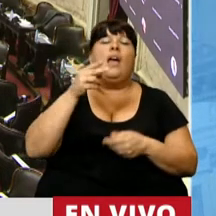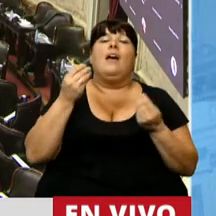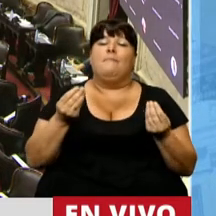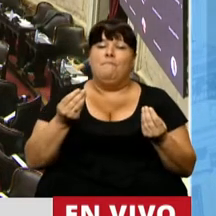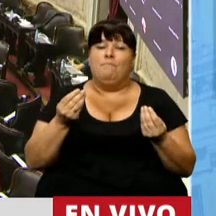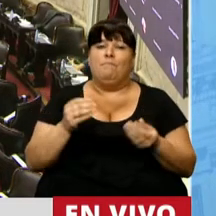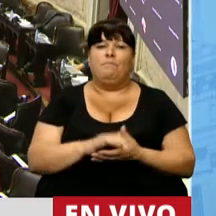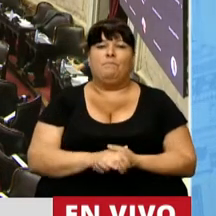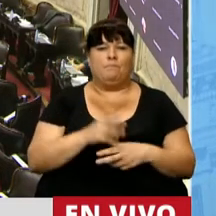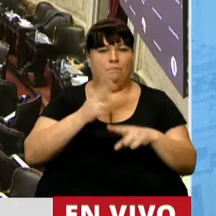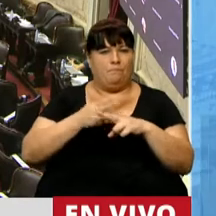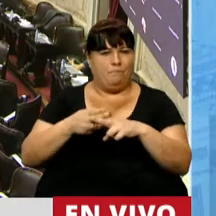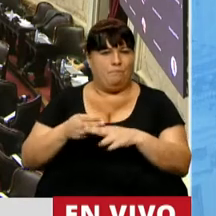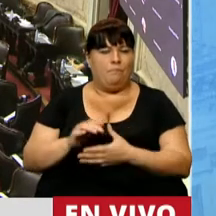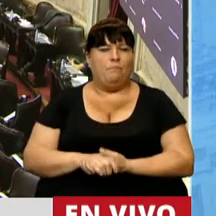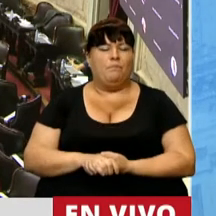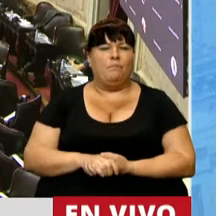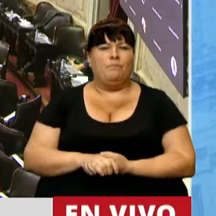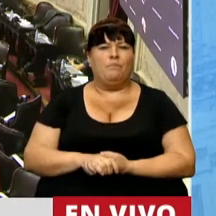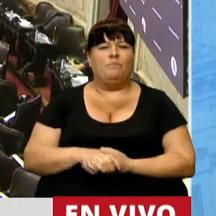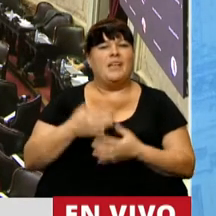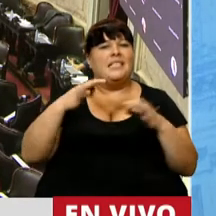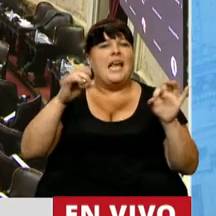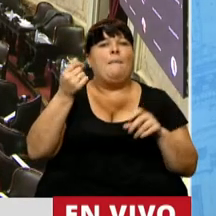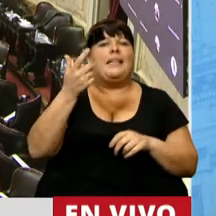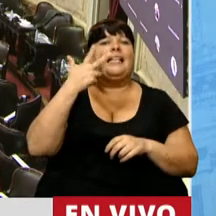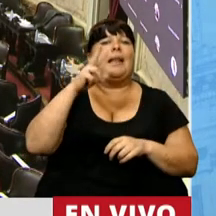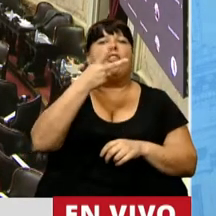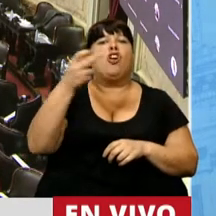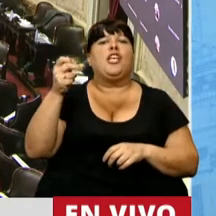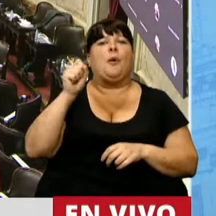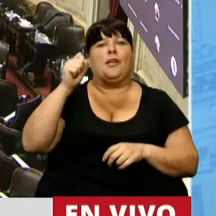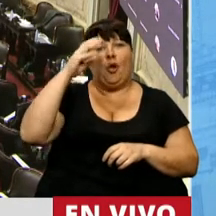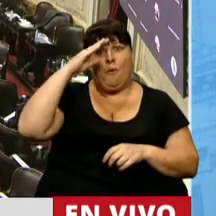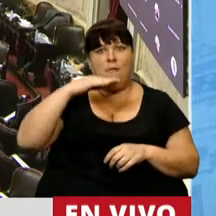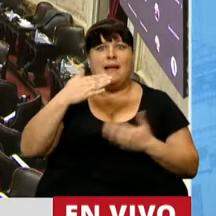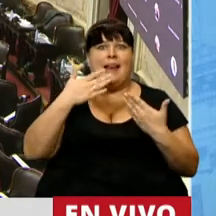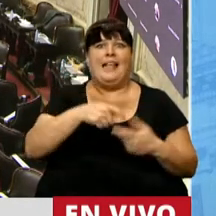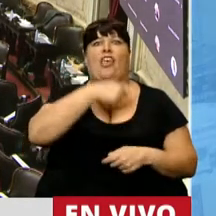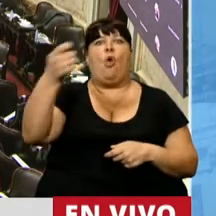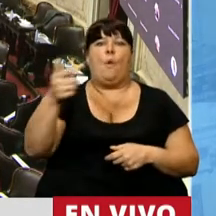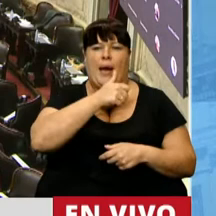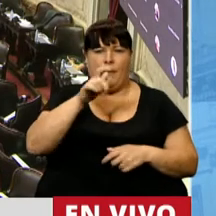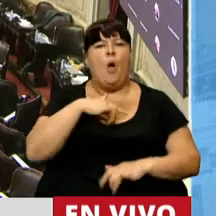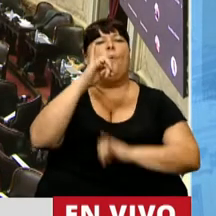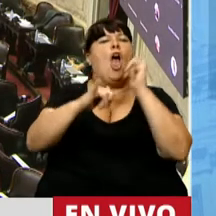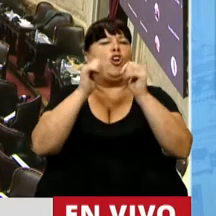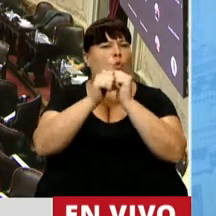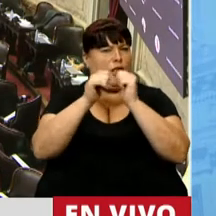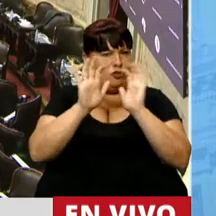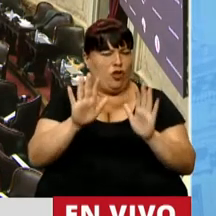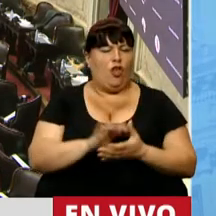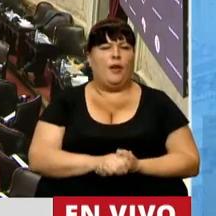le producen un ahorro de cerca de 3.200 pesos por mes. Ahora, le cuento una anécdota,